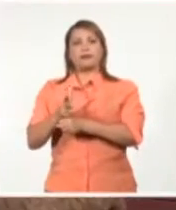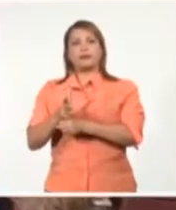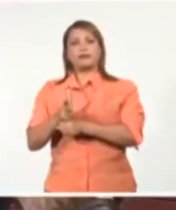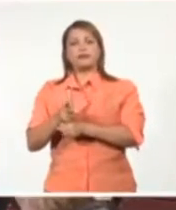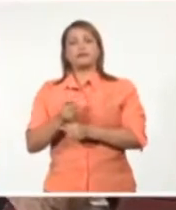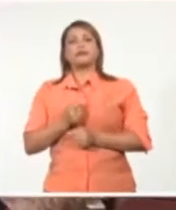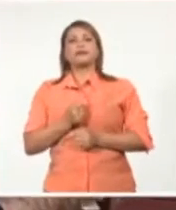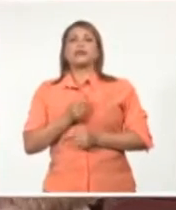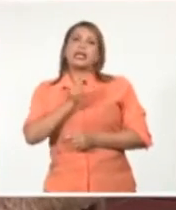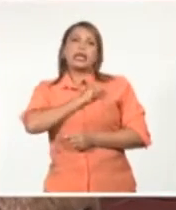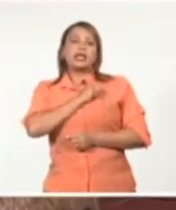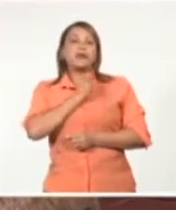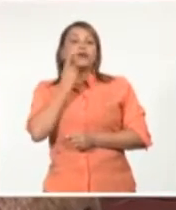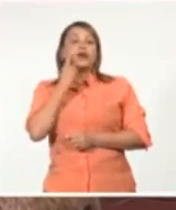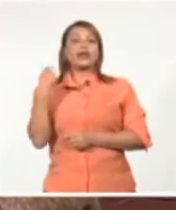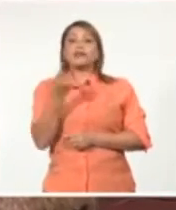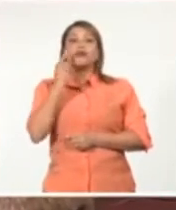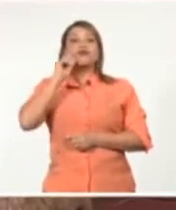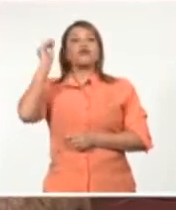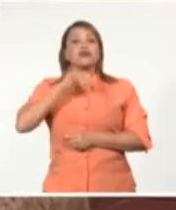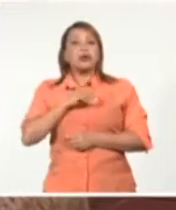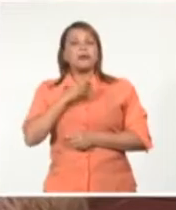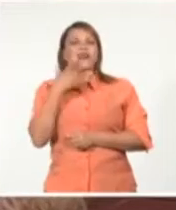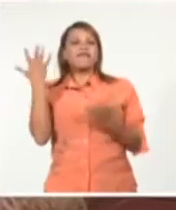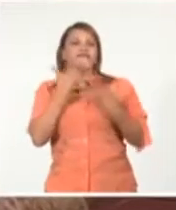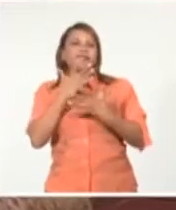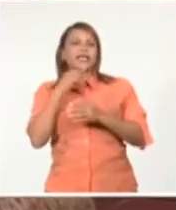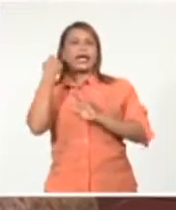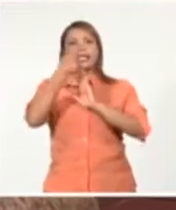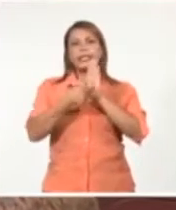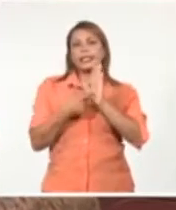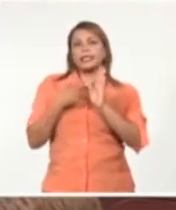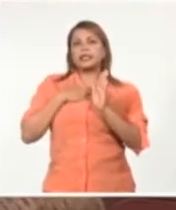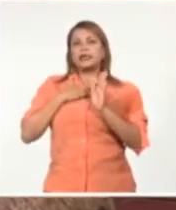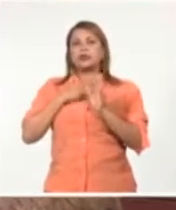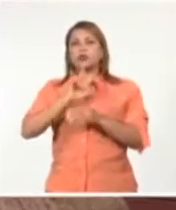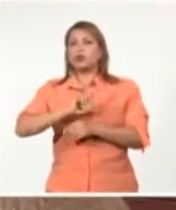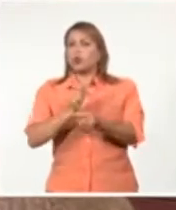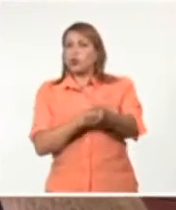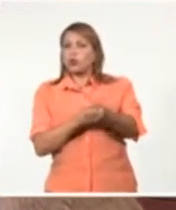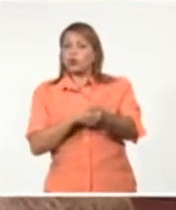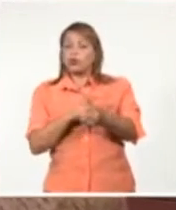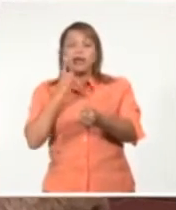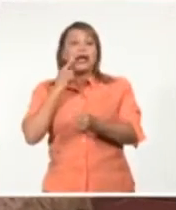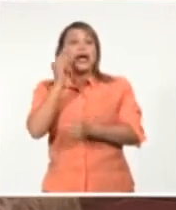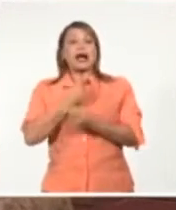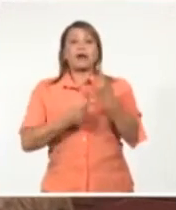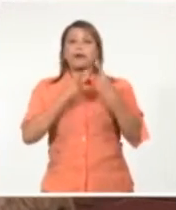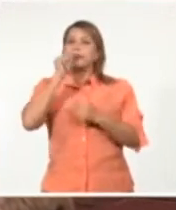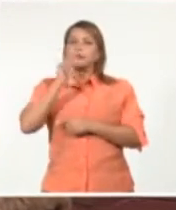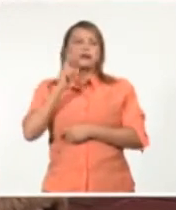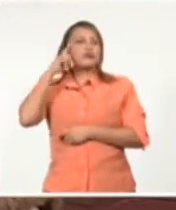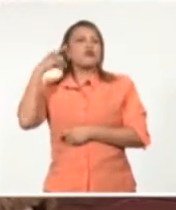porque existe un desconocimiento real